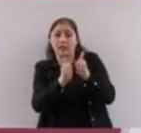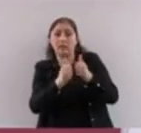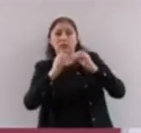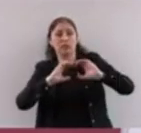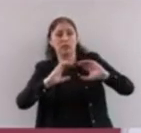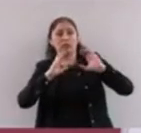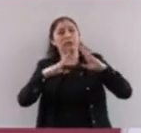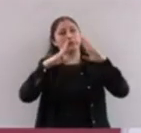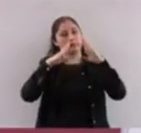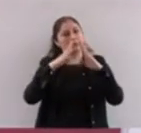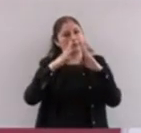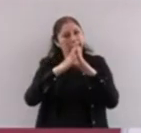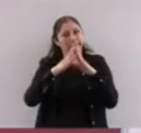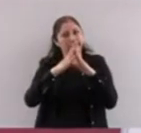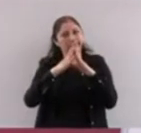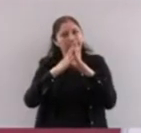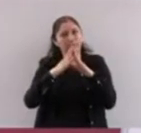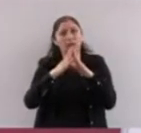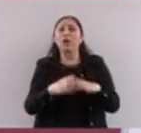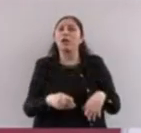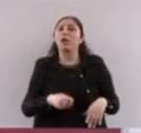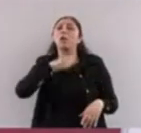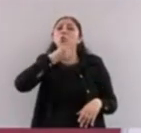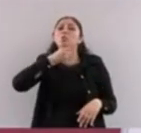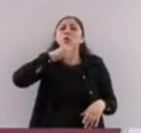primeros a los que se les vacunó.